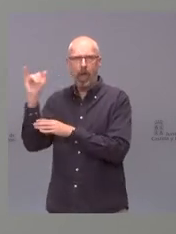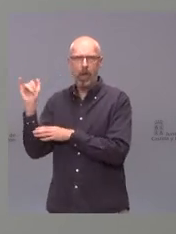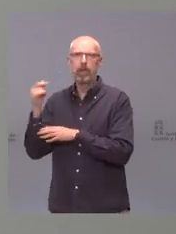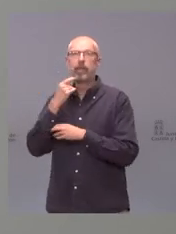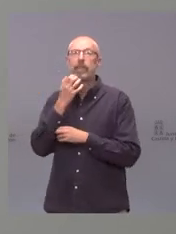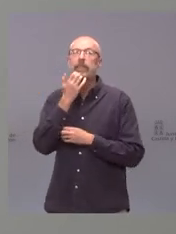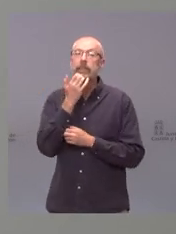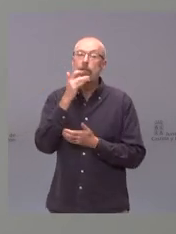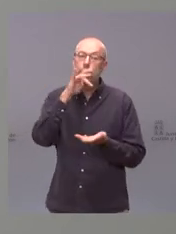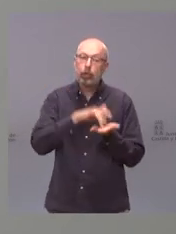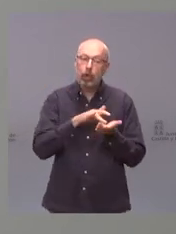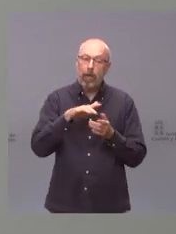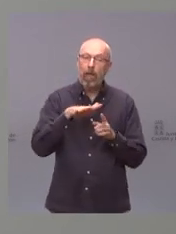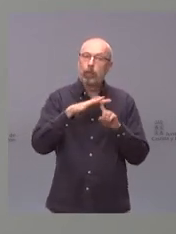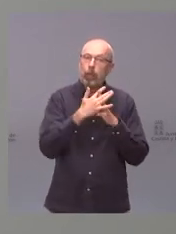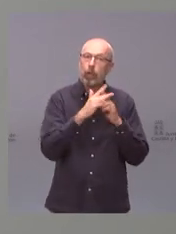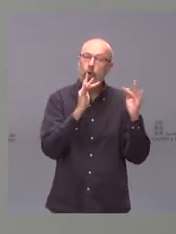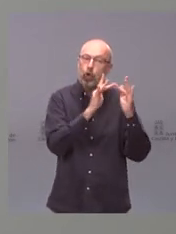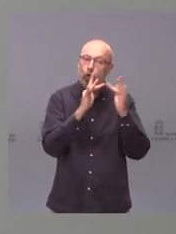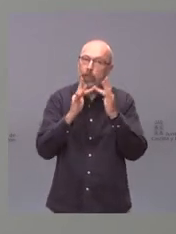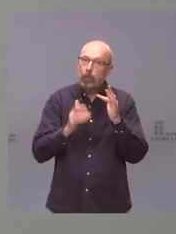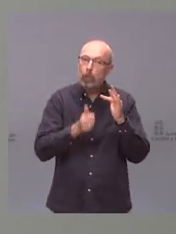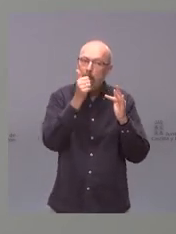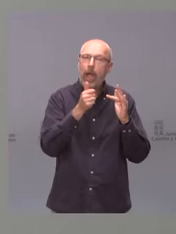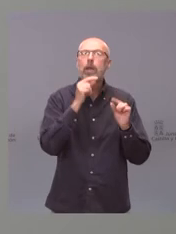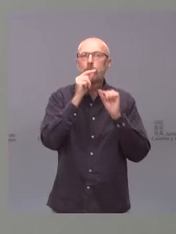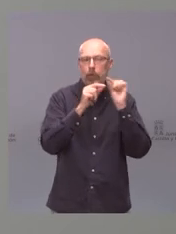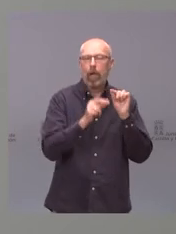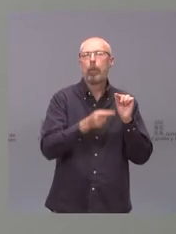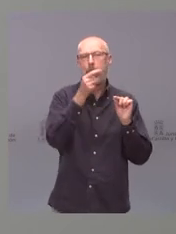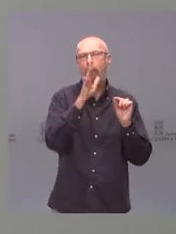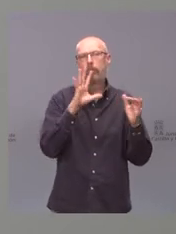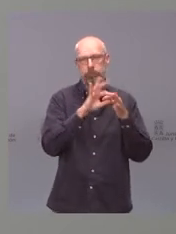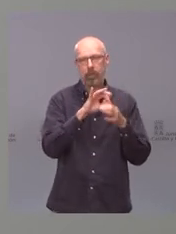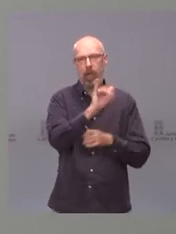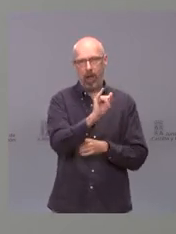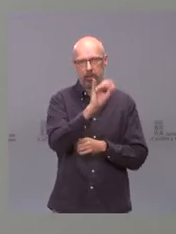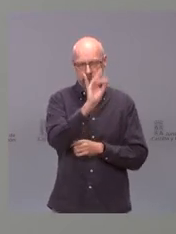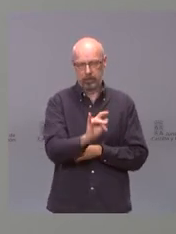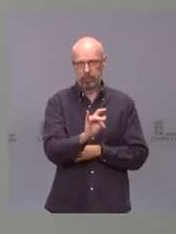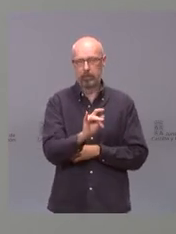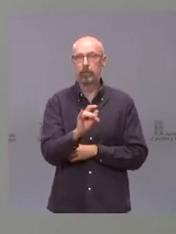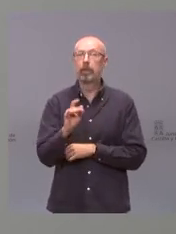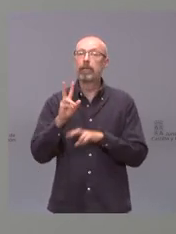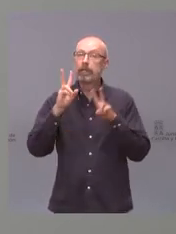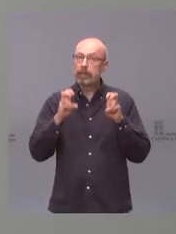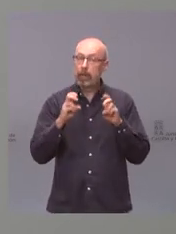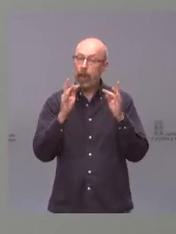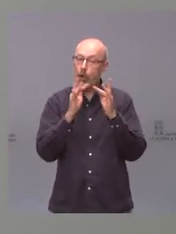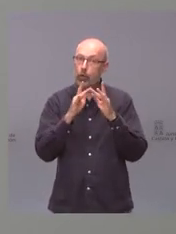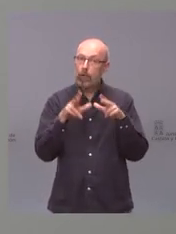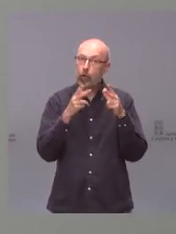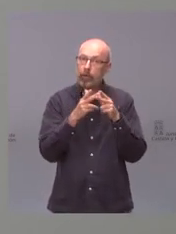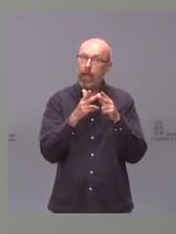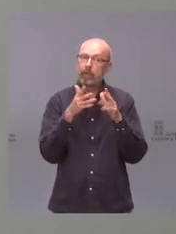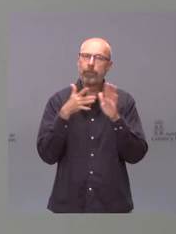aumenta el contacto social hay más posibilidades de contagio. Y dentro de los aumentos de contacto social está el intrafamiliar,